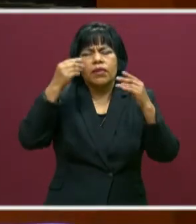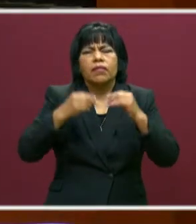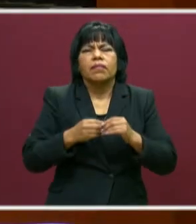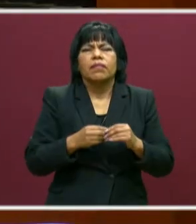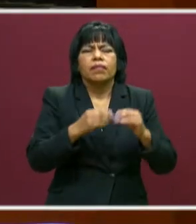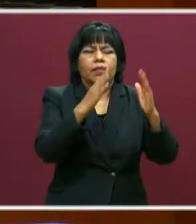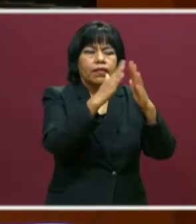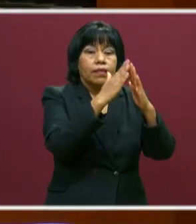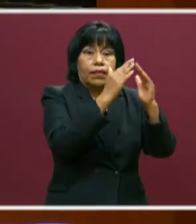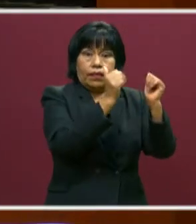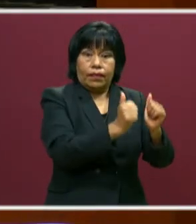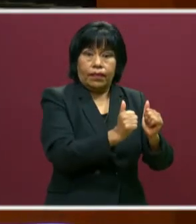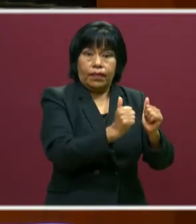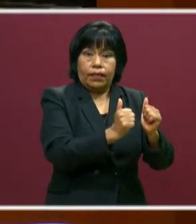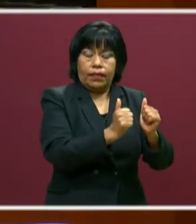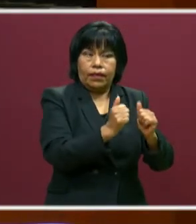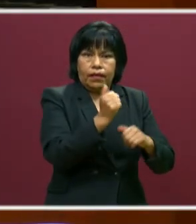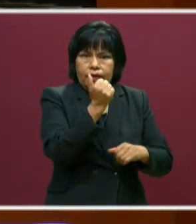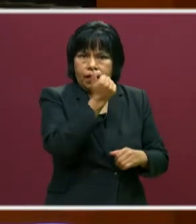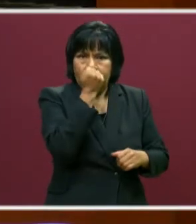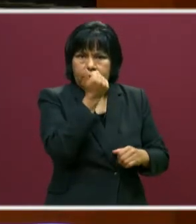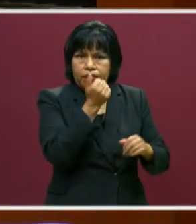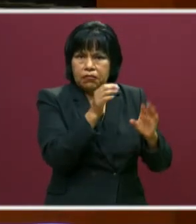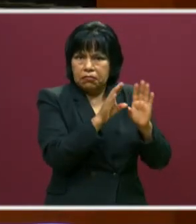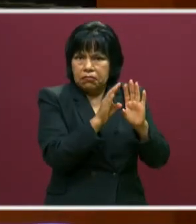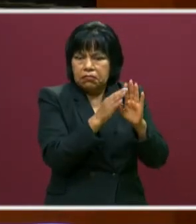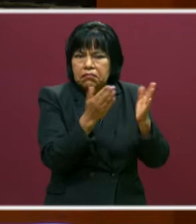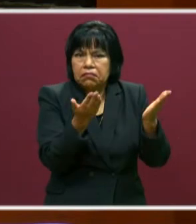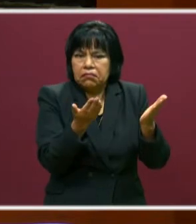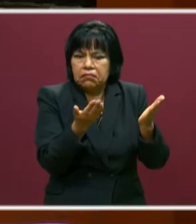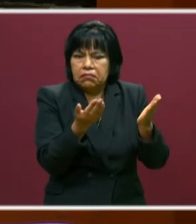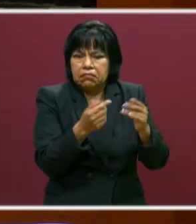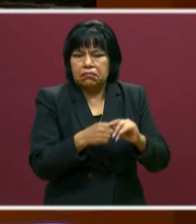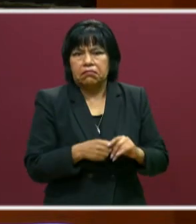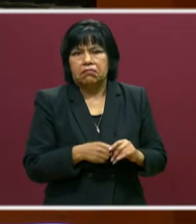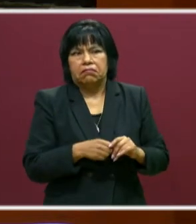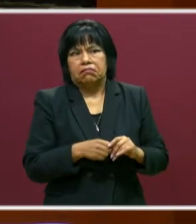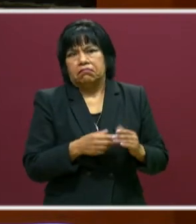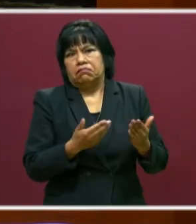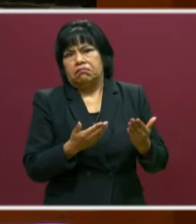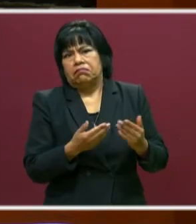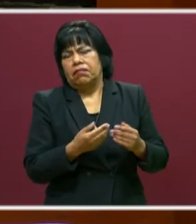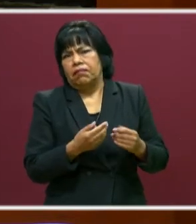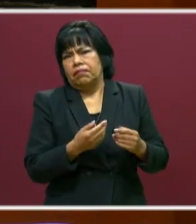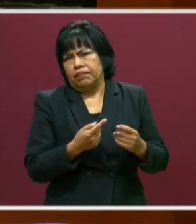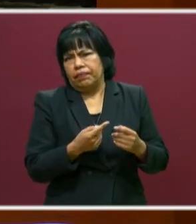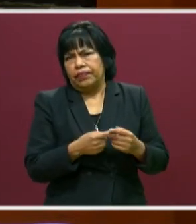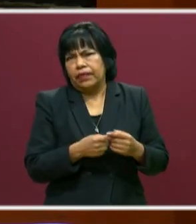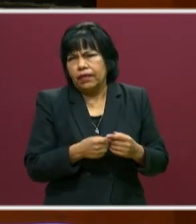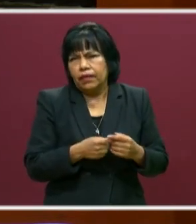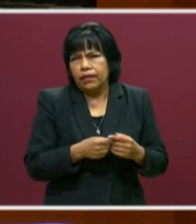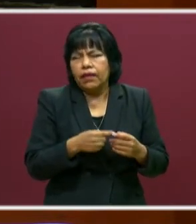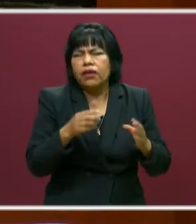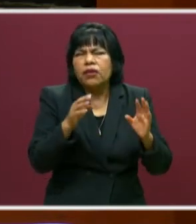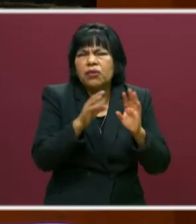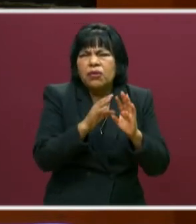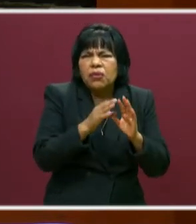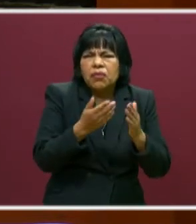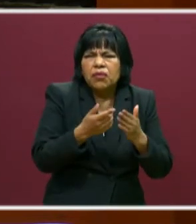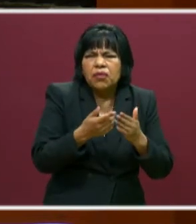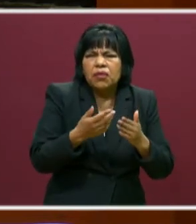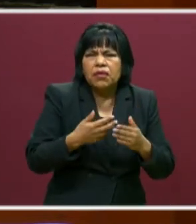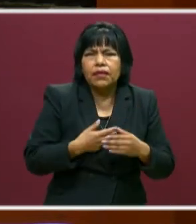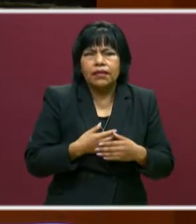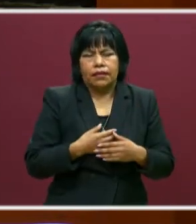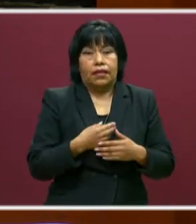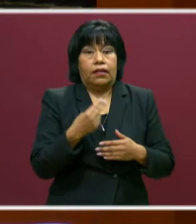la casa. Y los alumnos aprenden en la casa, fíjate, en primer lugar, Gaby, aprenden porque tienen que